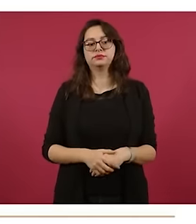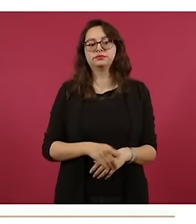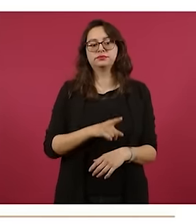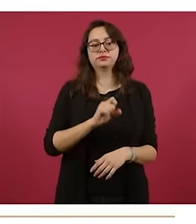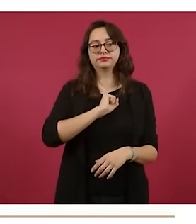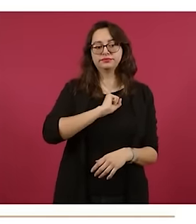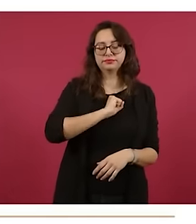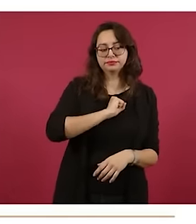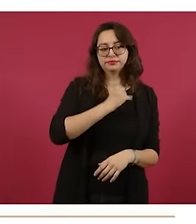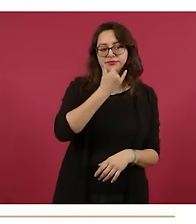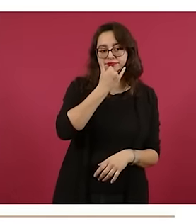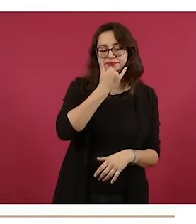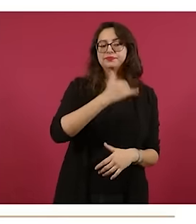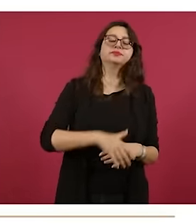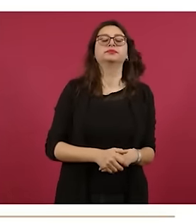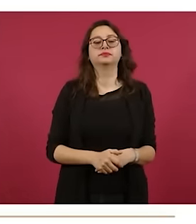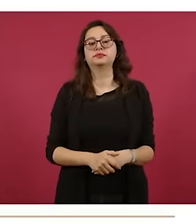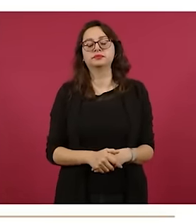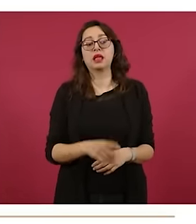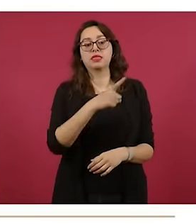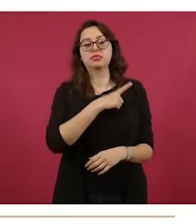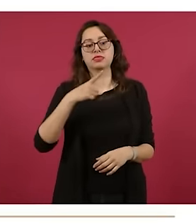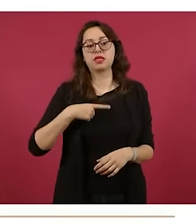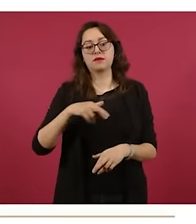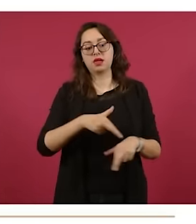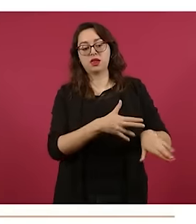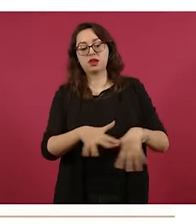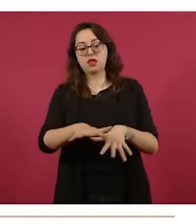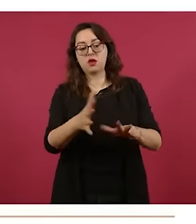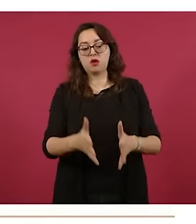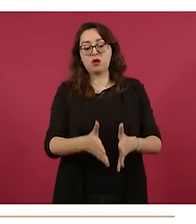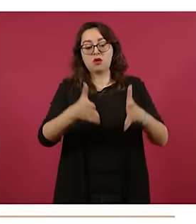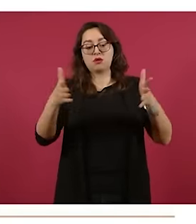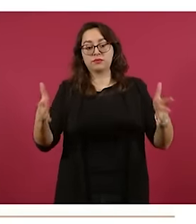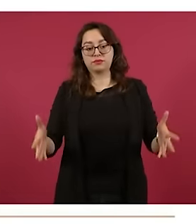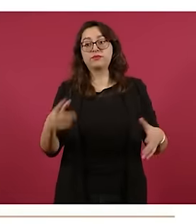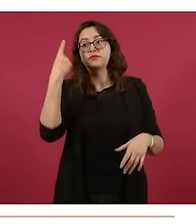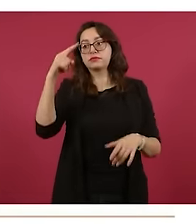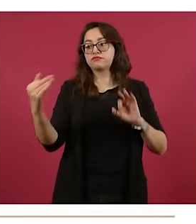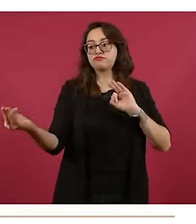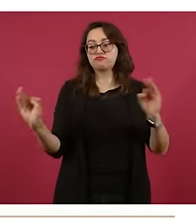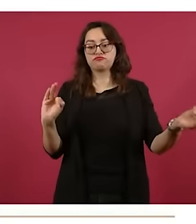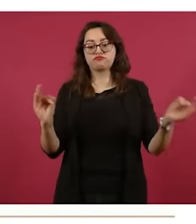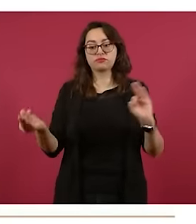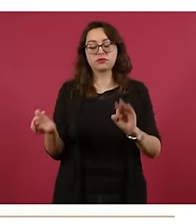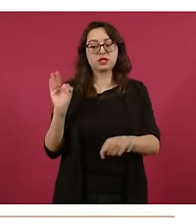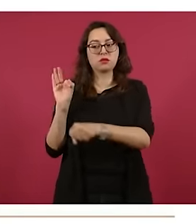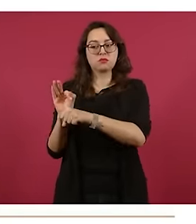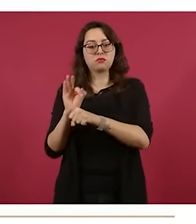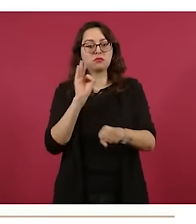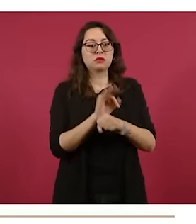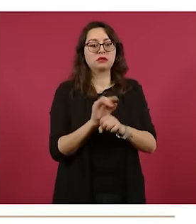la capacidad de conducción del río Tula. El objetivo es disminuir la vulnerabilidad de la población ante